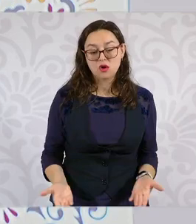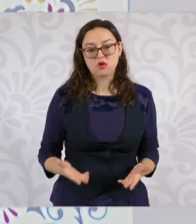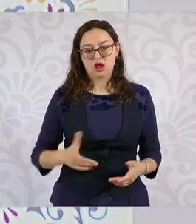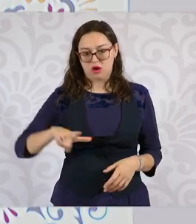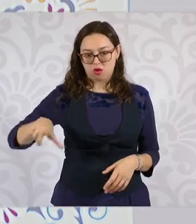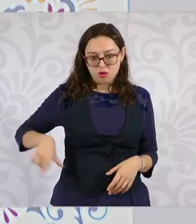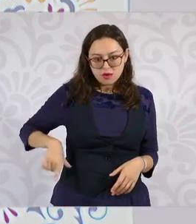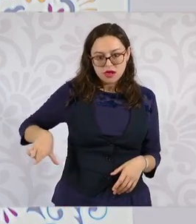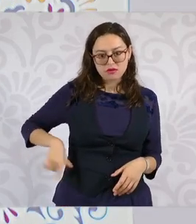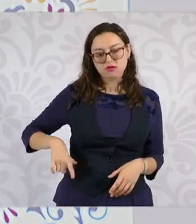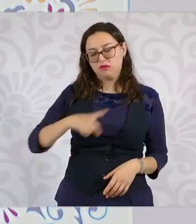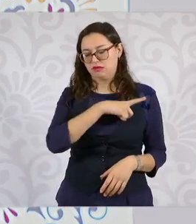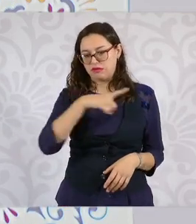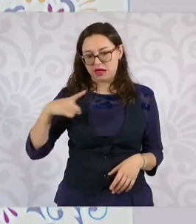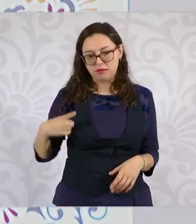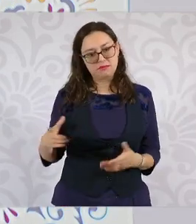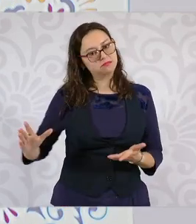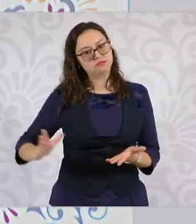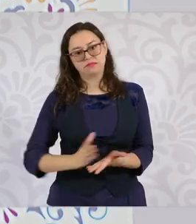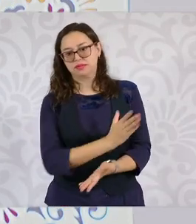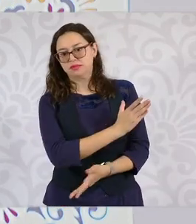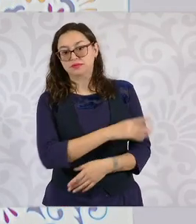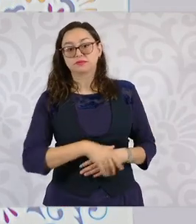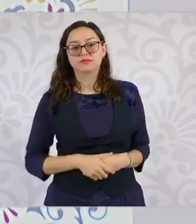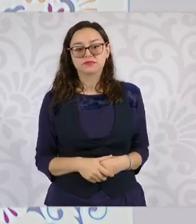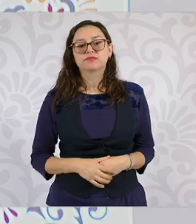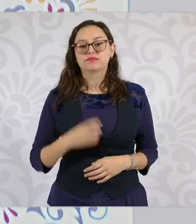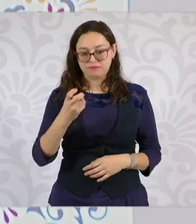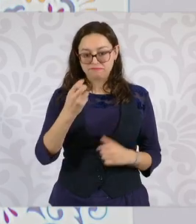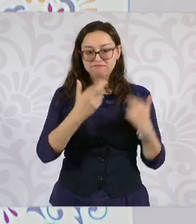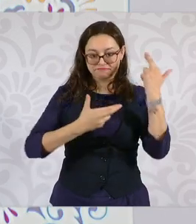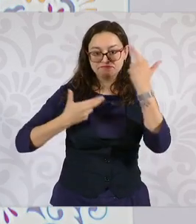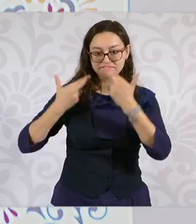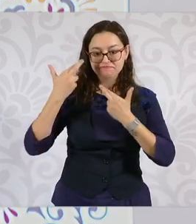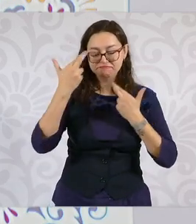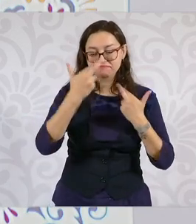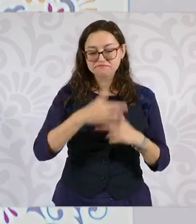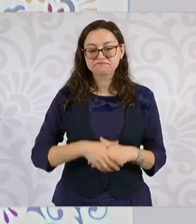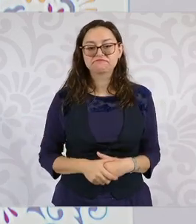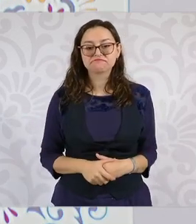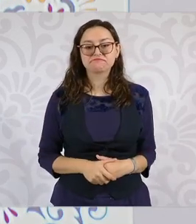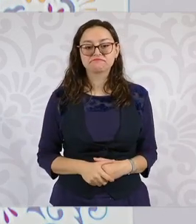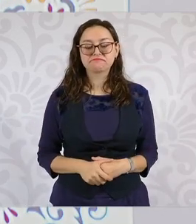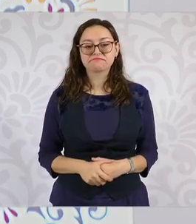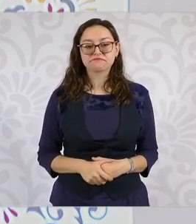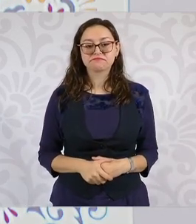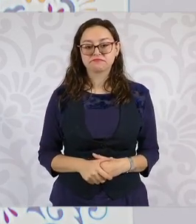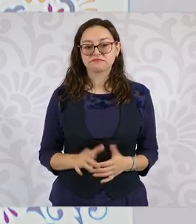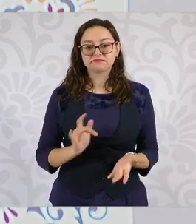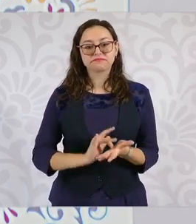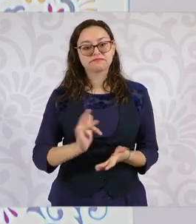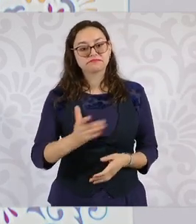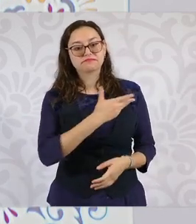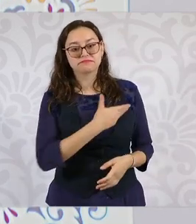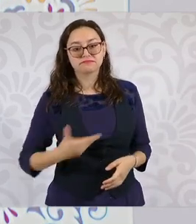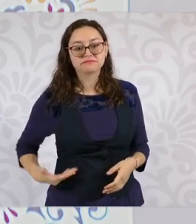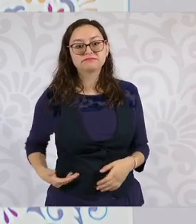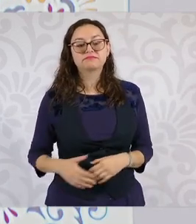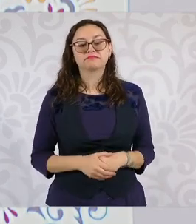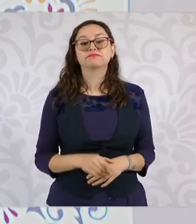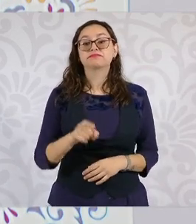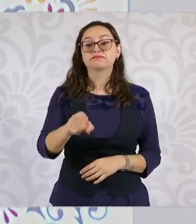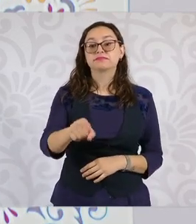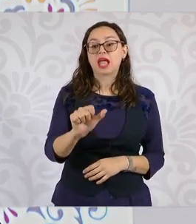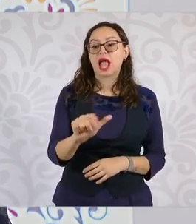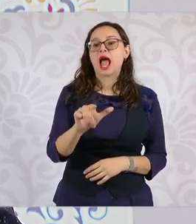económico. Entonces, sí lo vamos a revisar. Muchas gracias, presidenta. Almita, a ver, vamos con